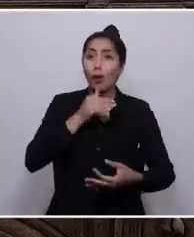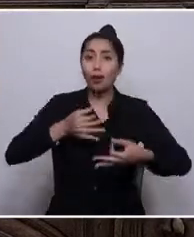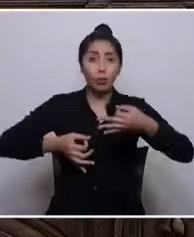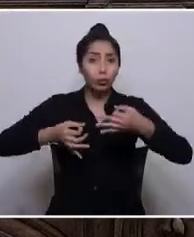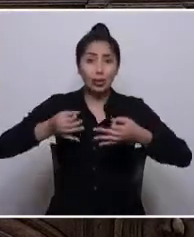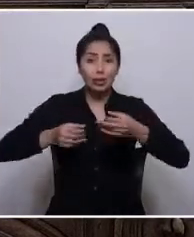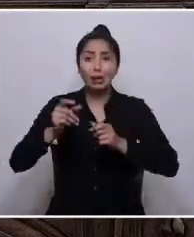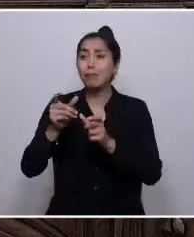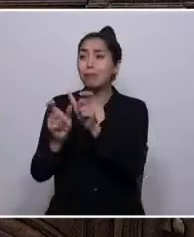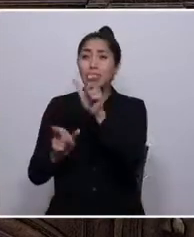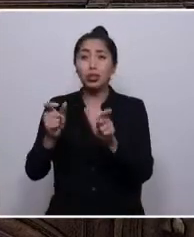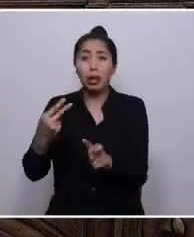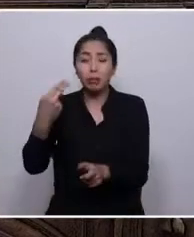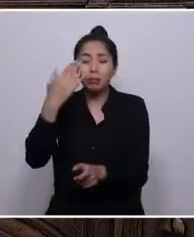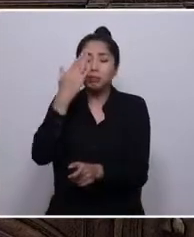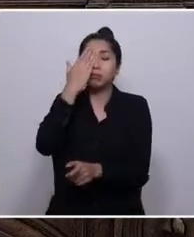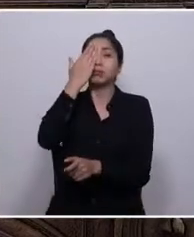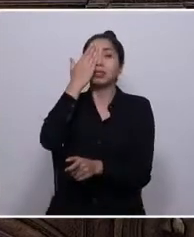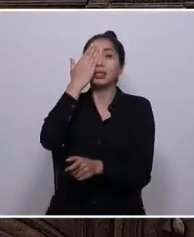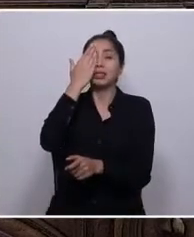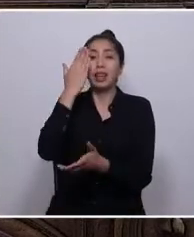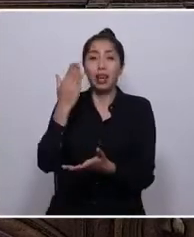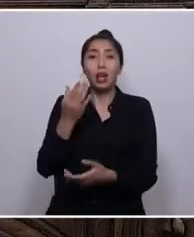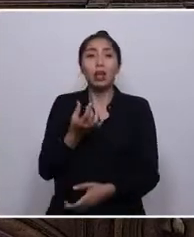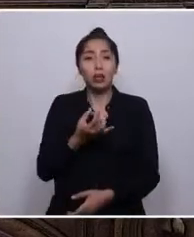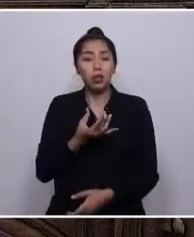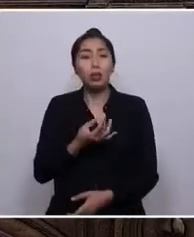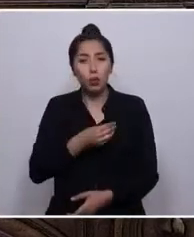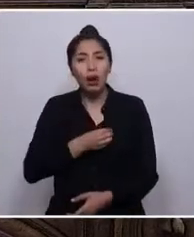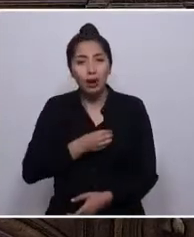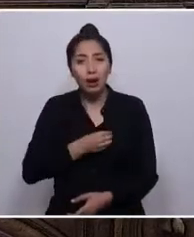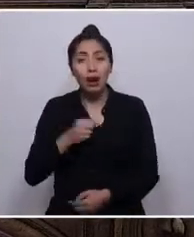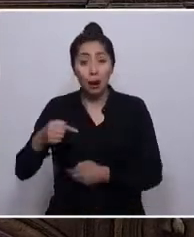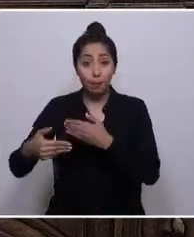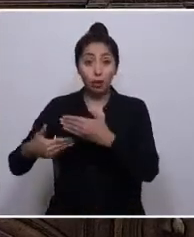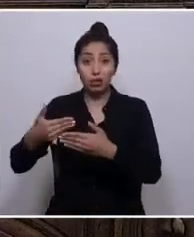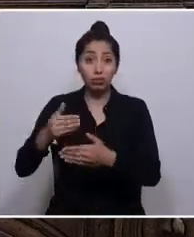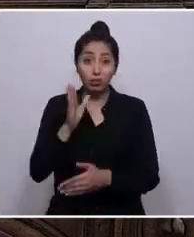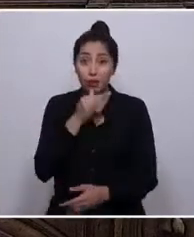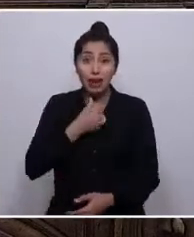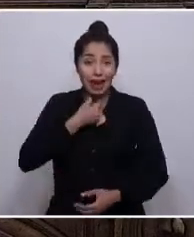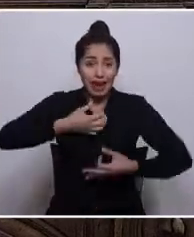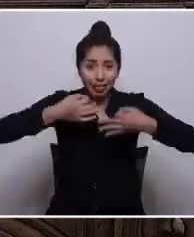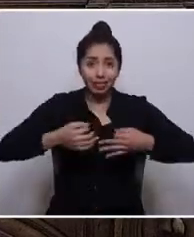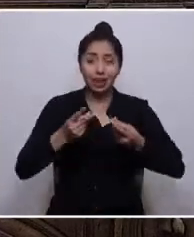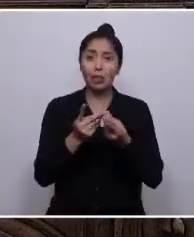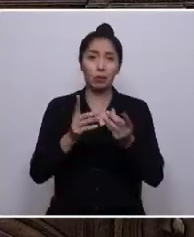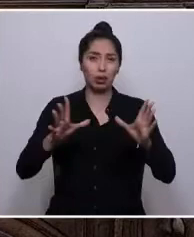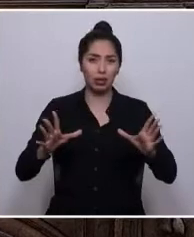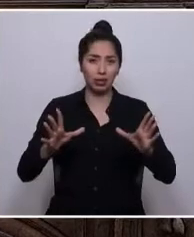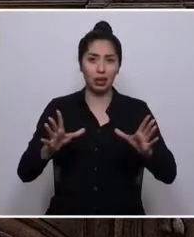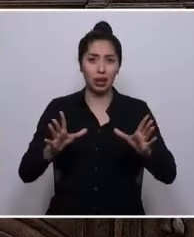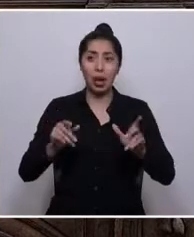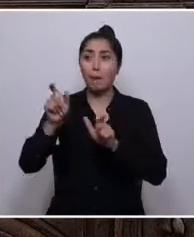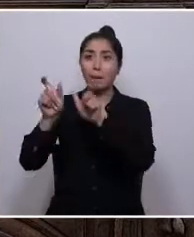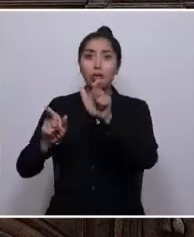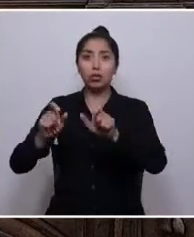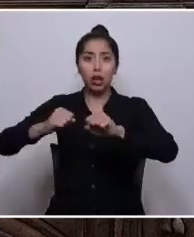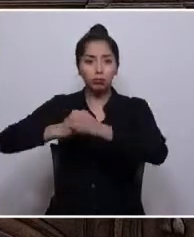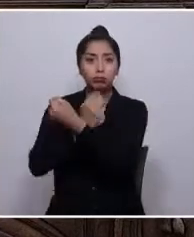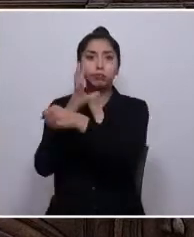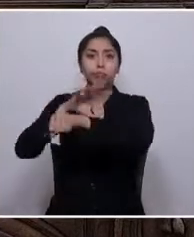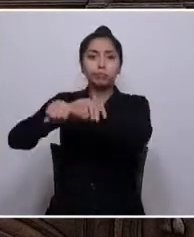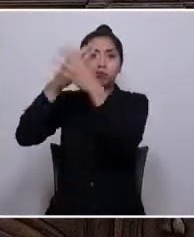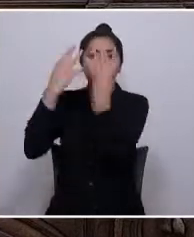mutilados. Duele que este proceso haya comenzado sin garantías democráticas con personas encarceladas por luchar.